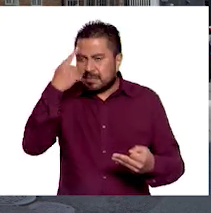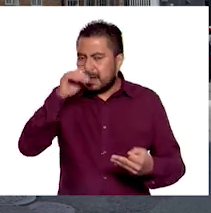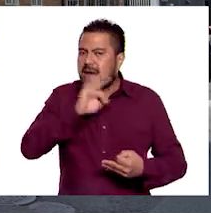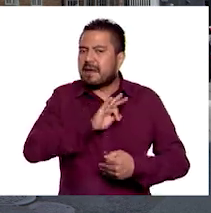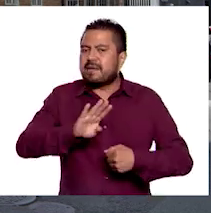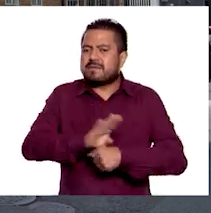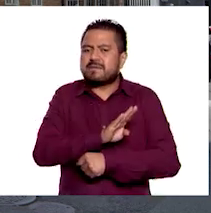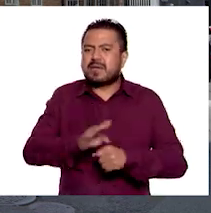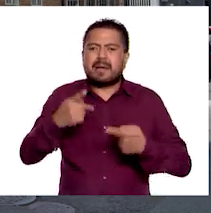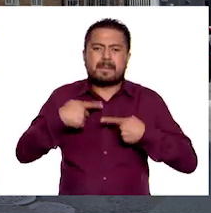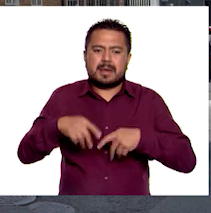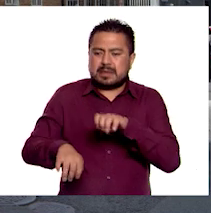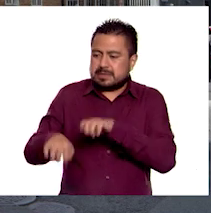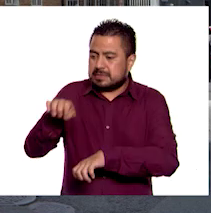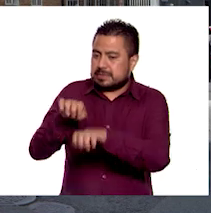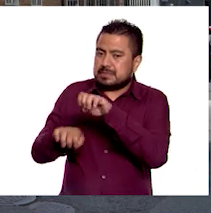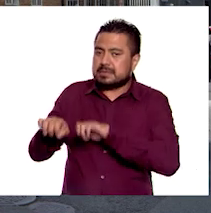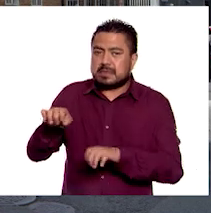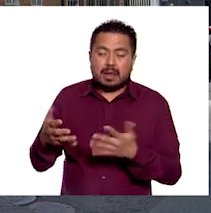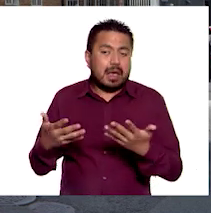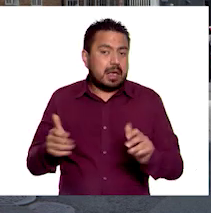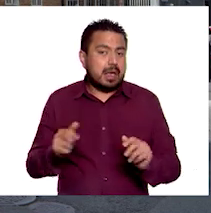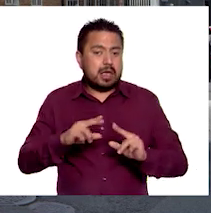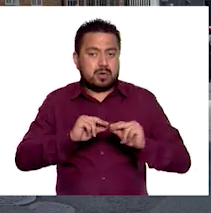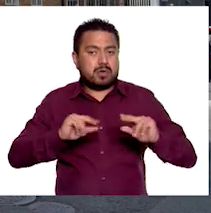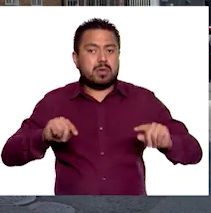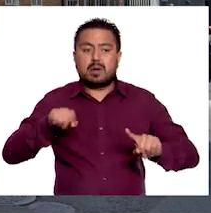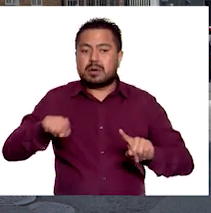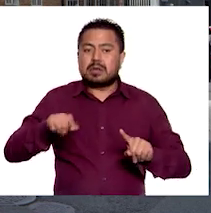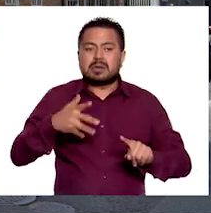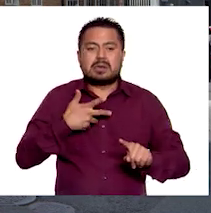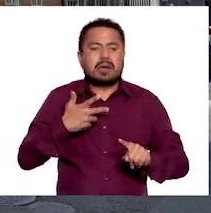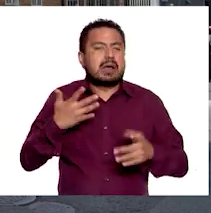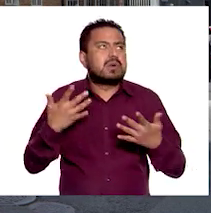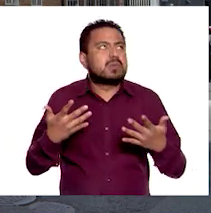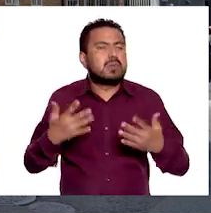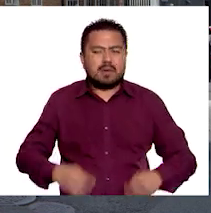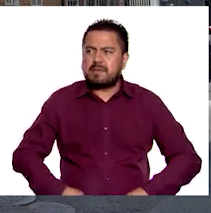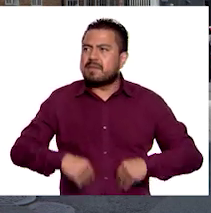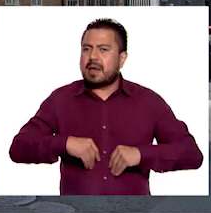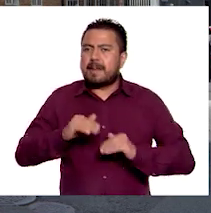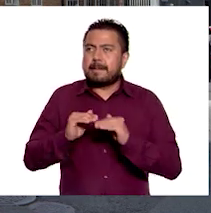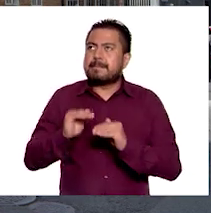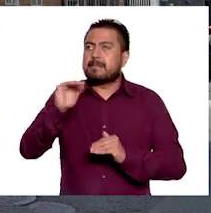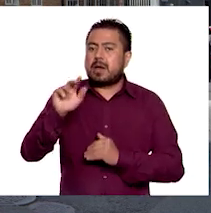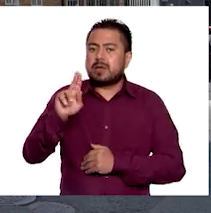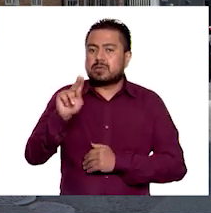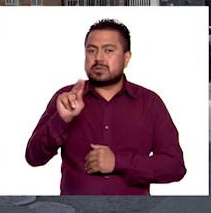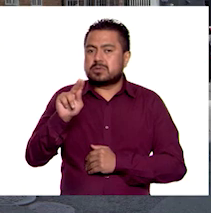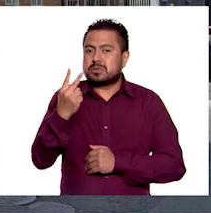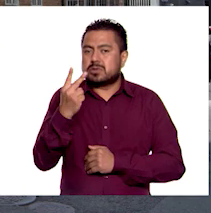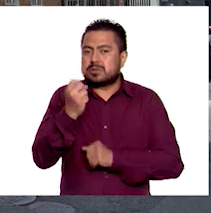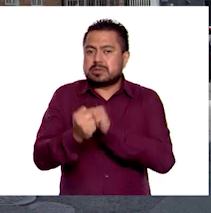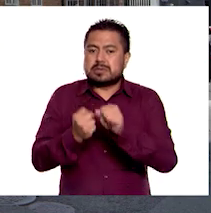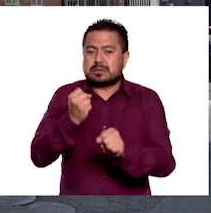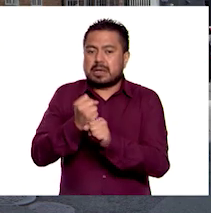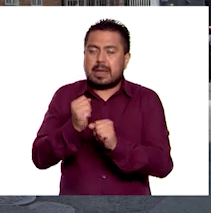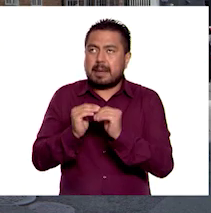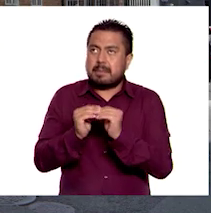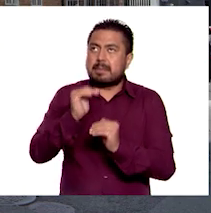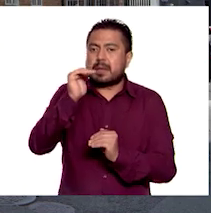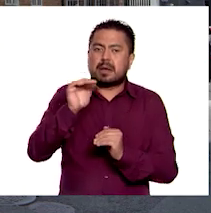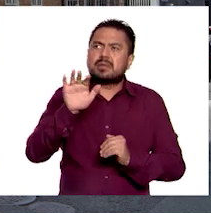beneficio de sus adultos mayores, ya que Noruega tiene una esperanza de vida mayor a los 82 años.